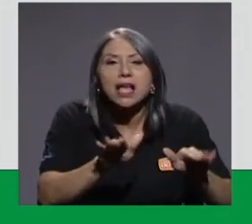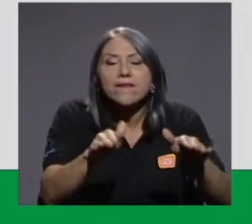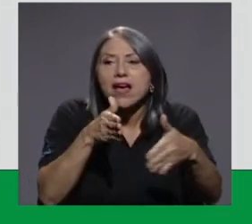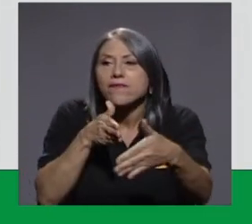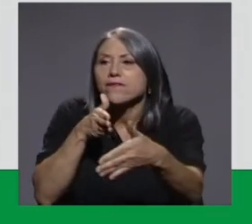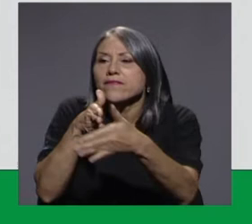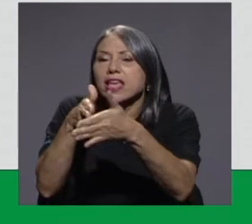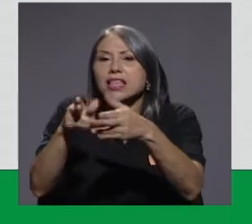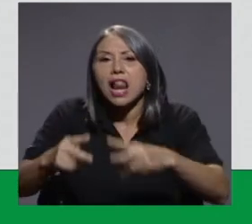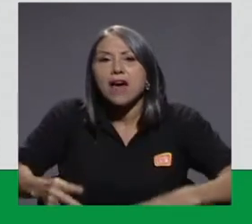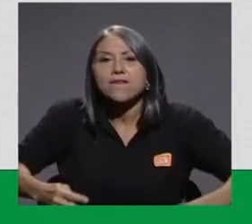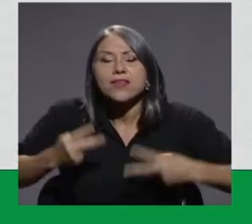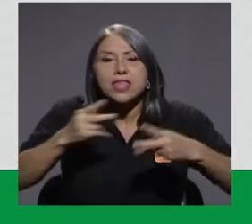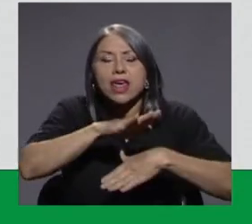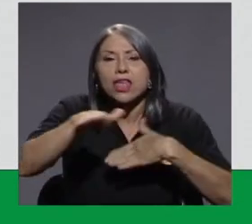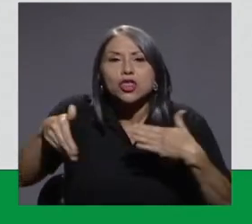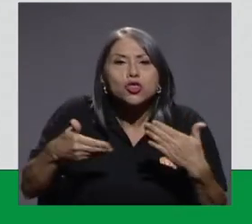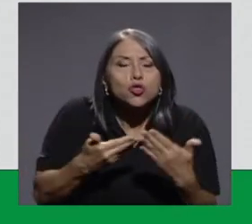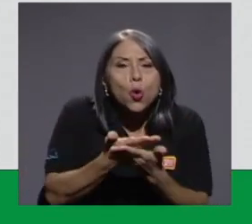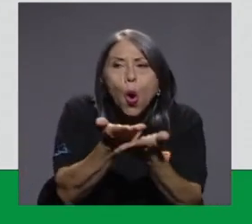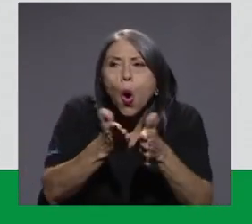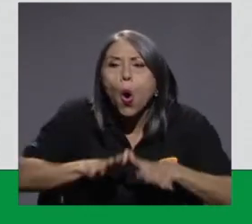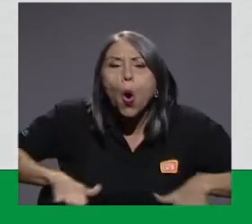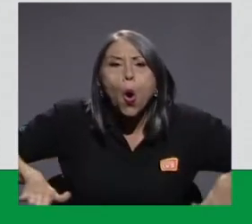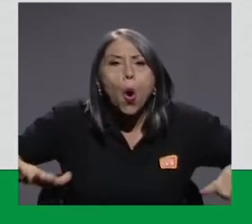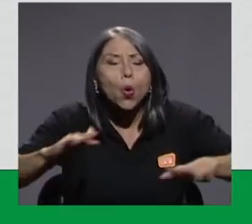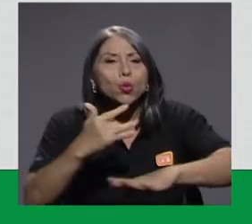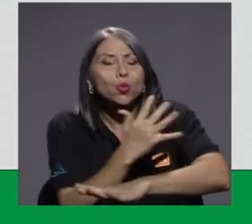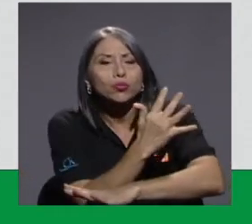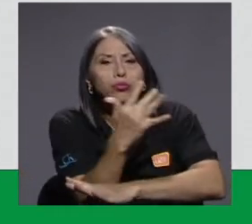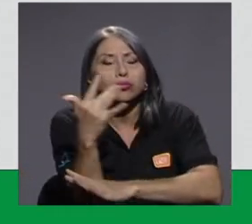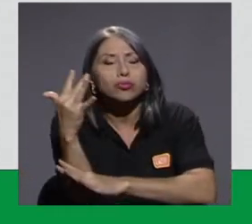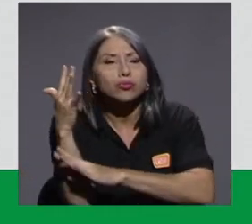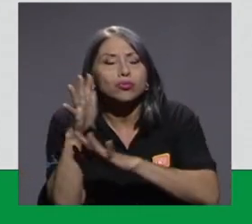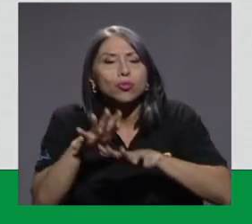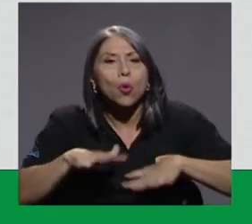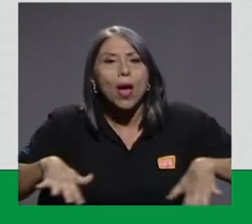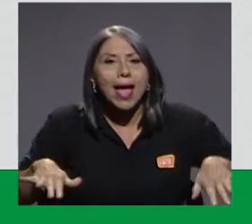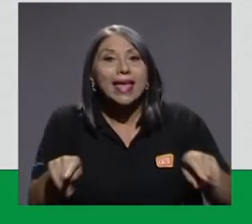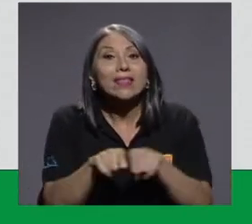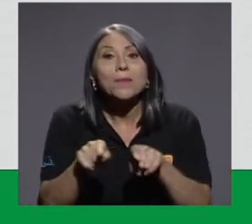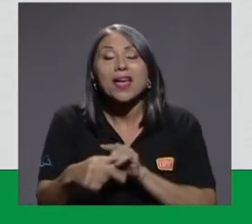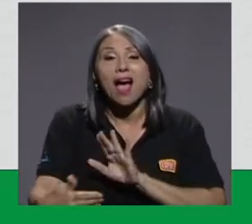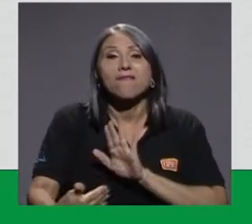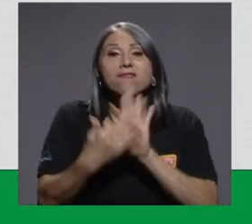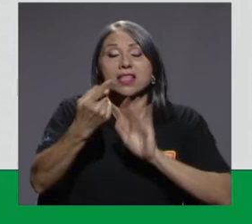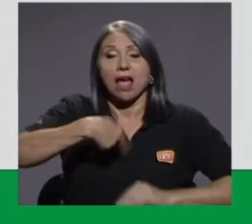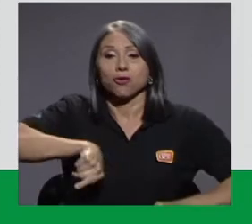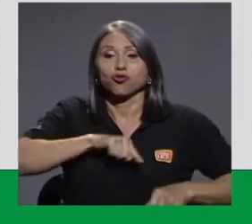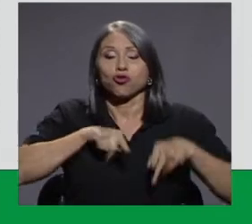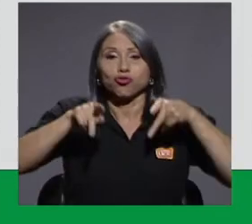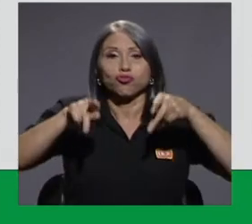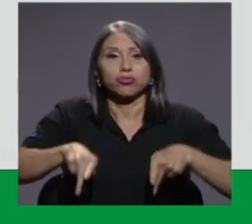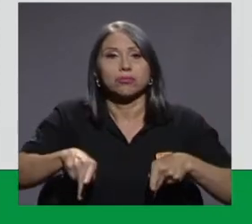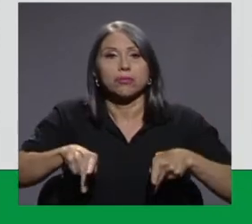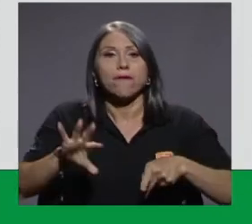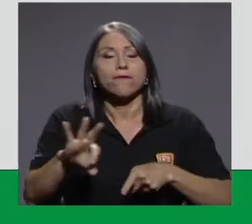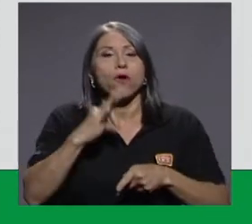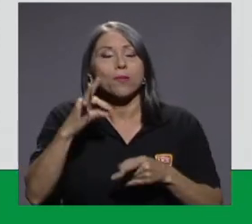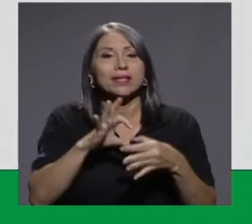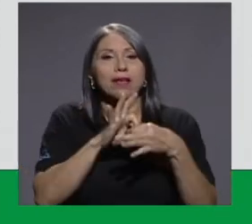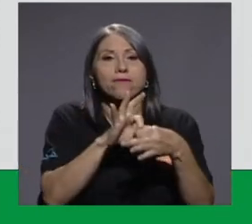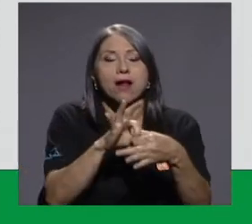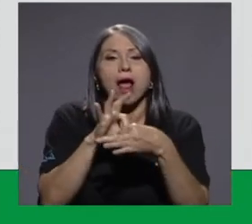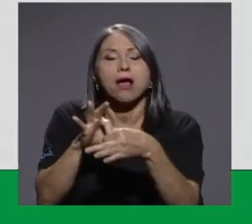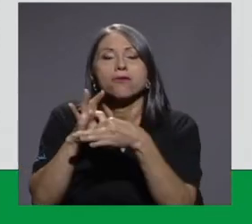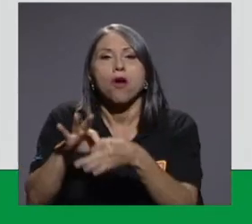las especies vegetales y que sobre todo a nosotros, nuestras formas de relacionarnos y las